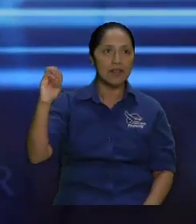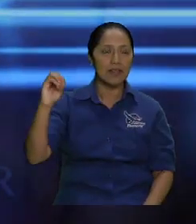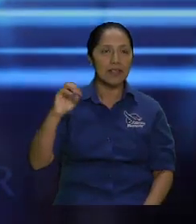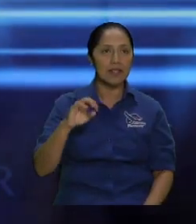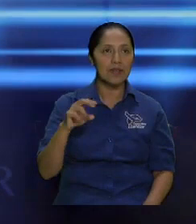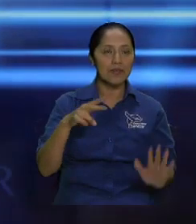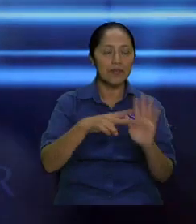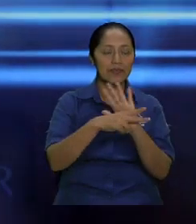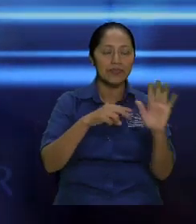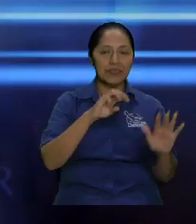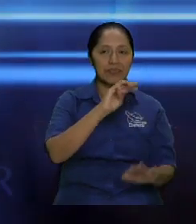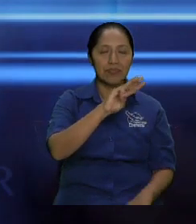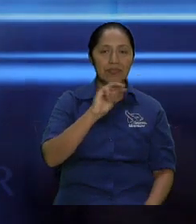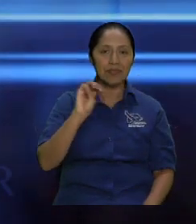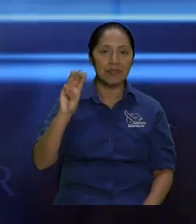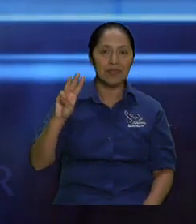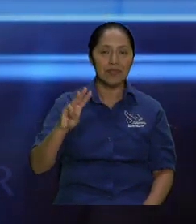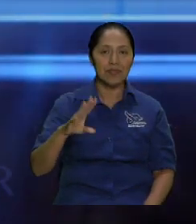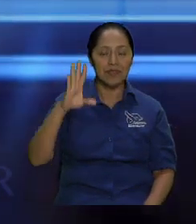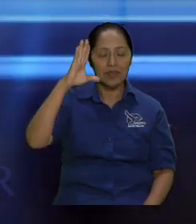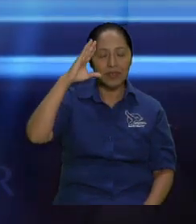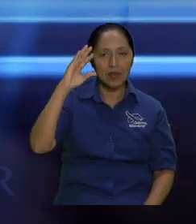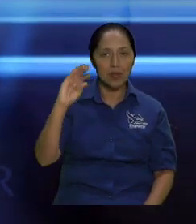se saca 2529